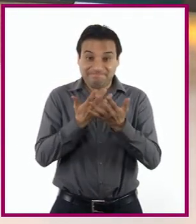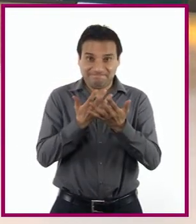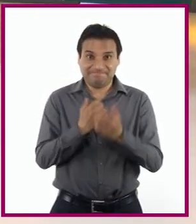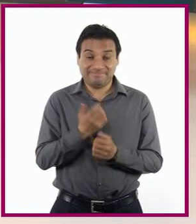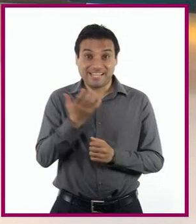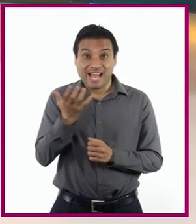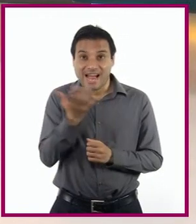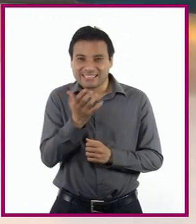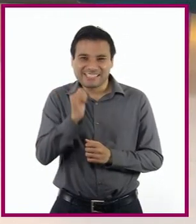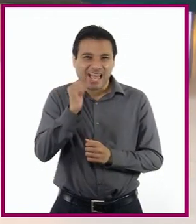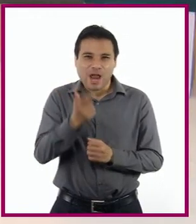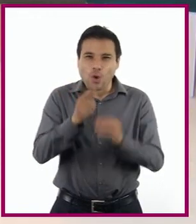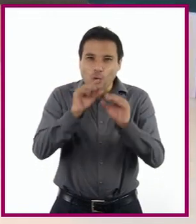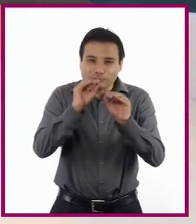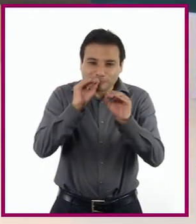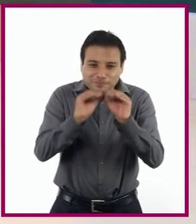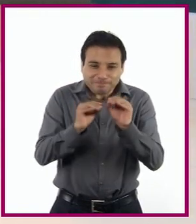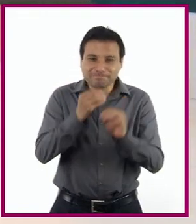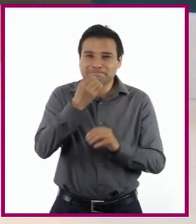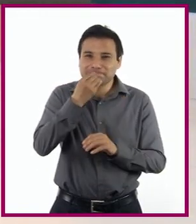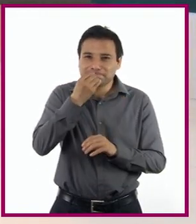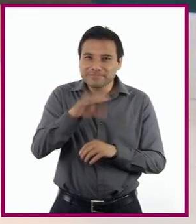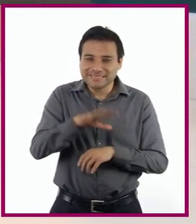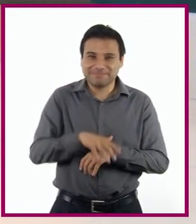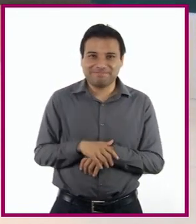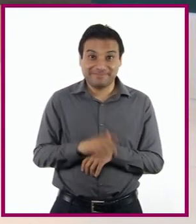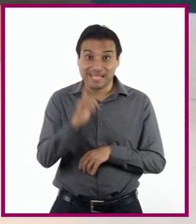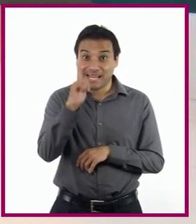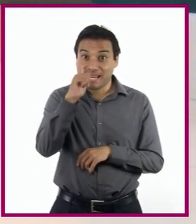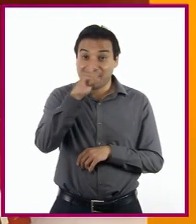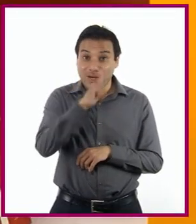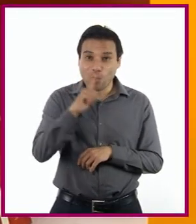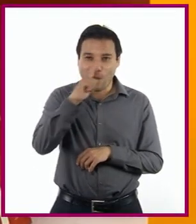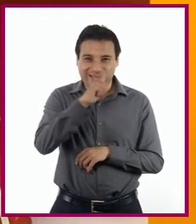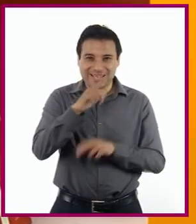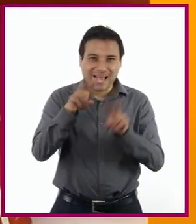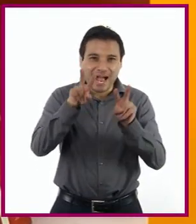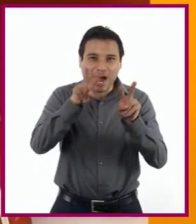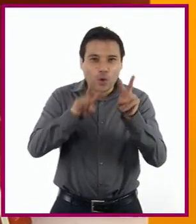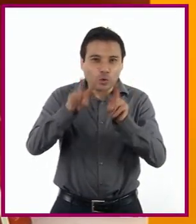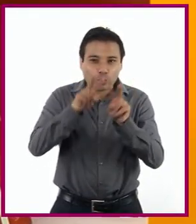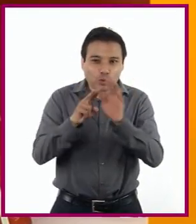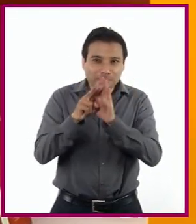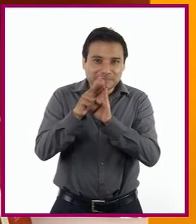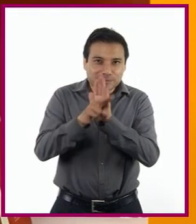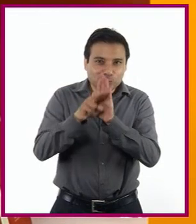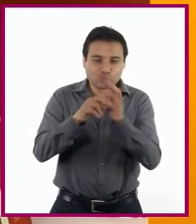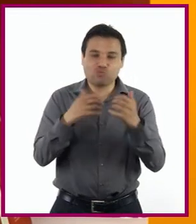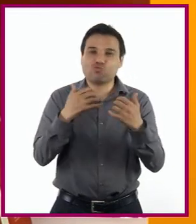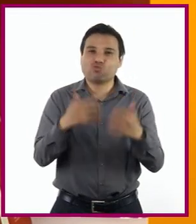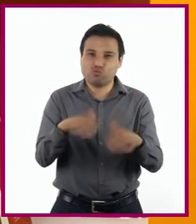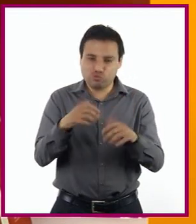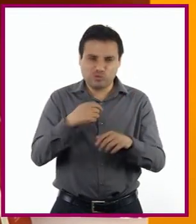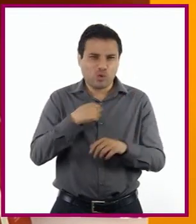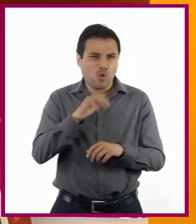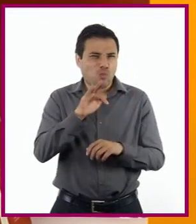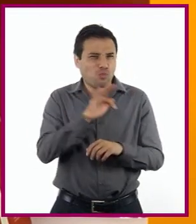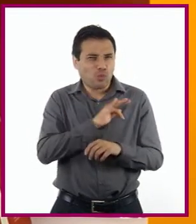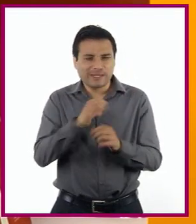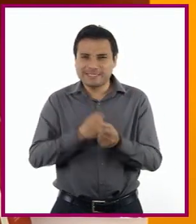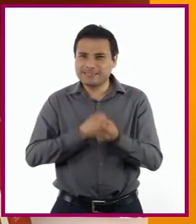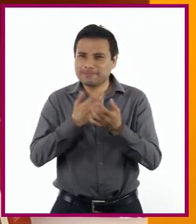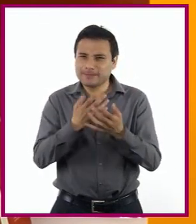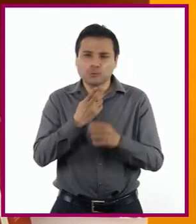algo interdisciplinario y creativo. El lenguaje audiovisual nos da la posibilidad de expresarnos utilizando